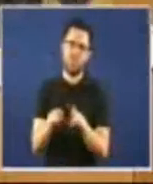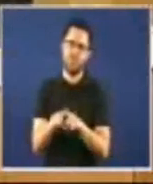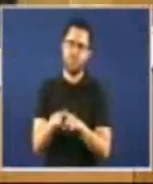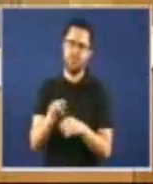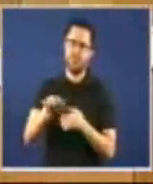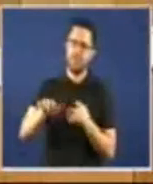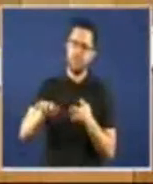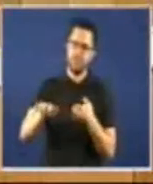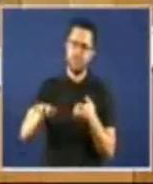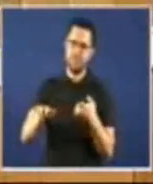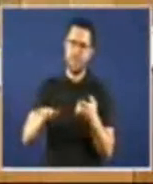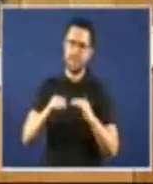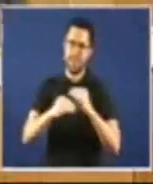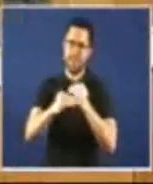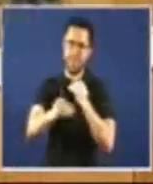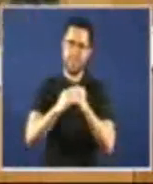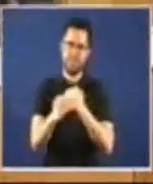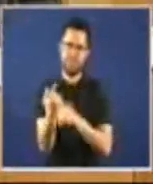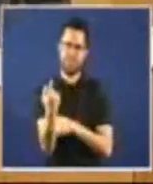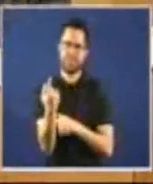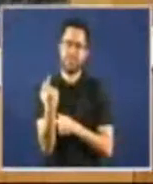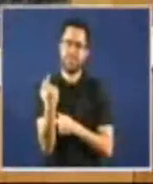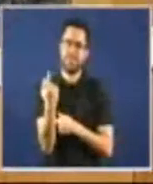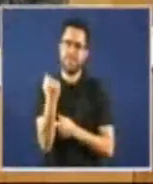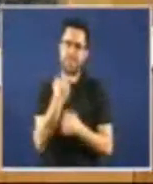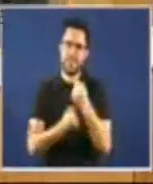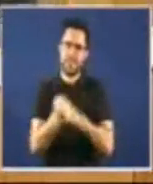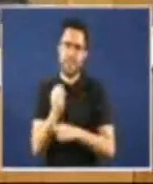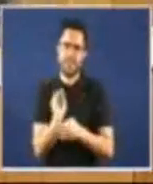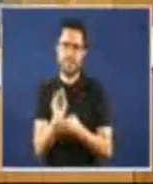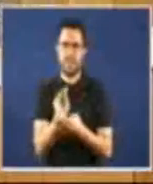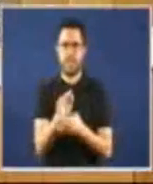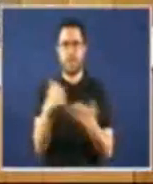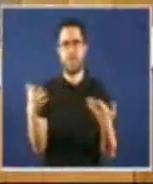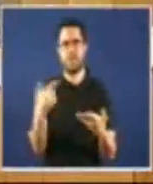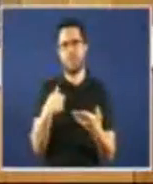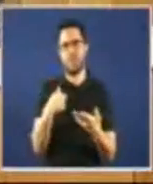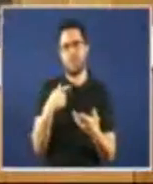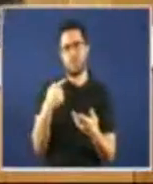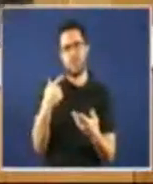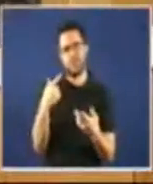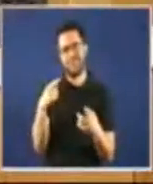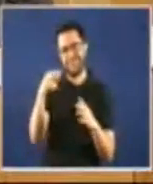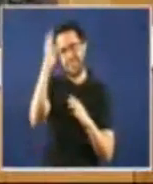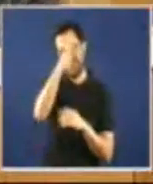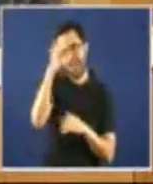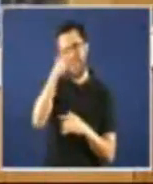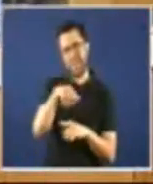dos drásticos sacrificios impostos dos cidadãos a penúria da maioría social o paroxismo do paro as asfixias